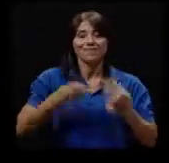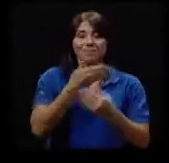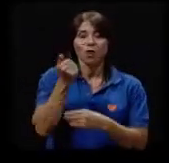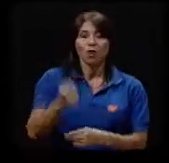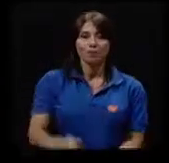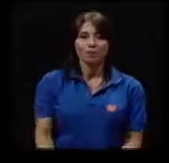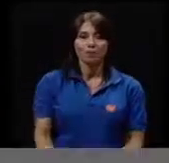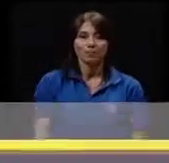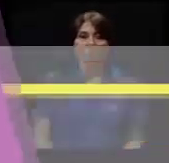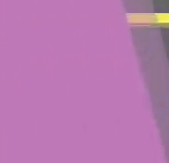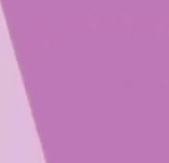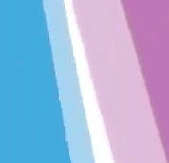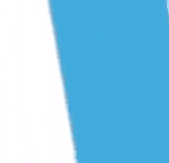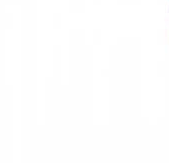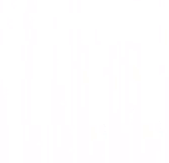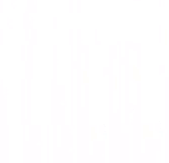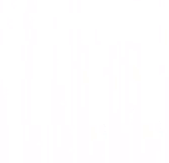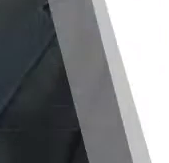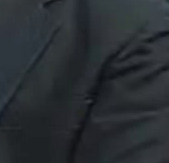más De vivir mejor